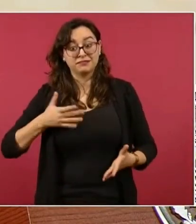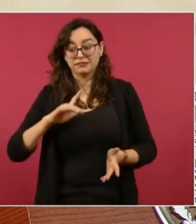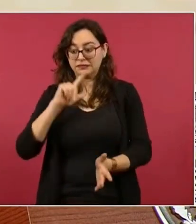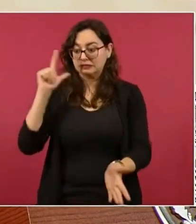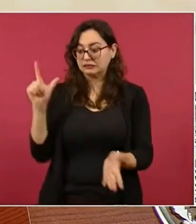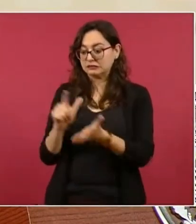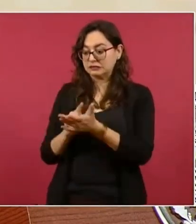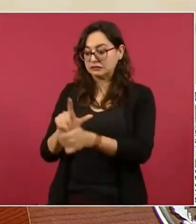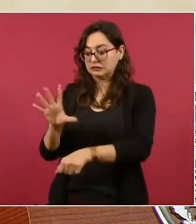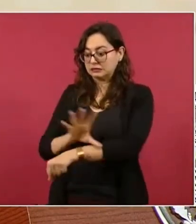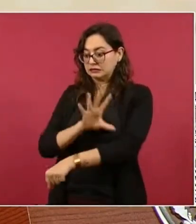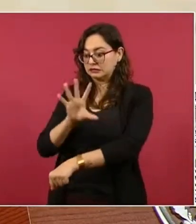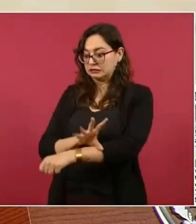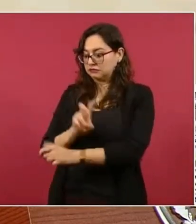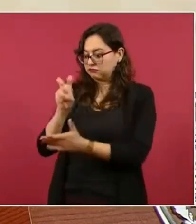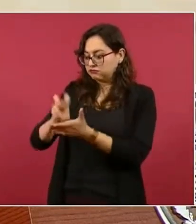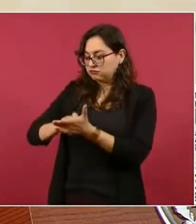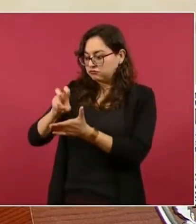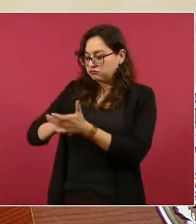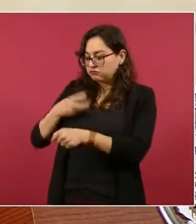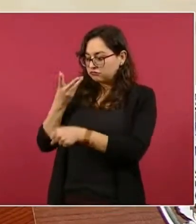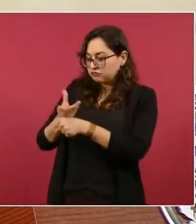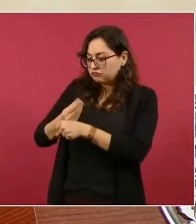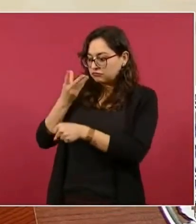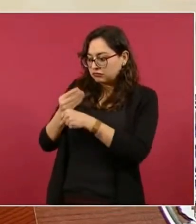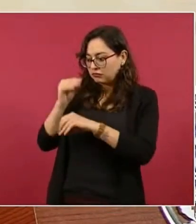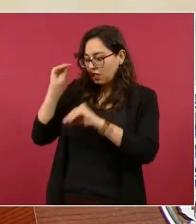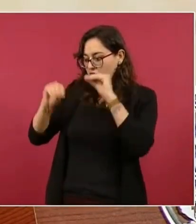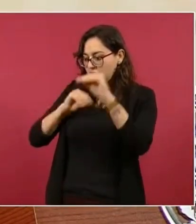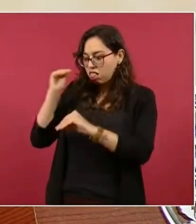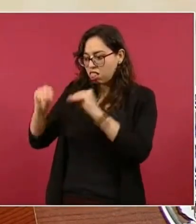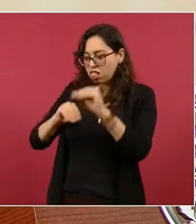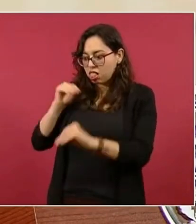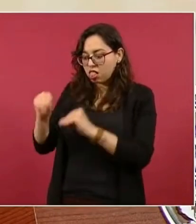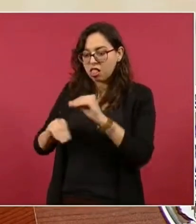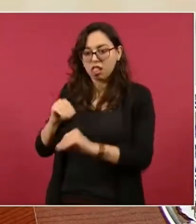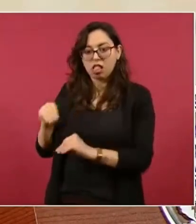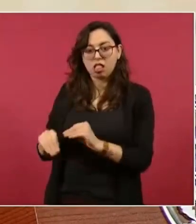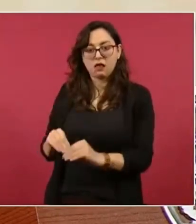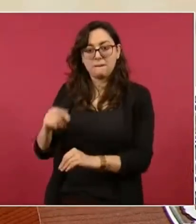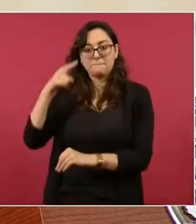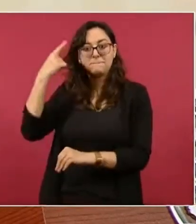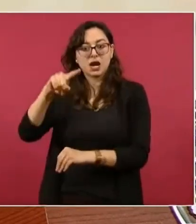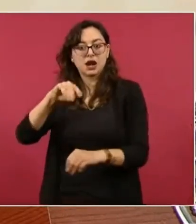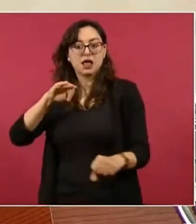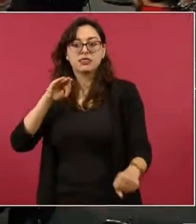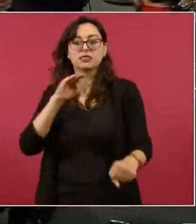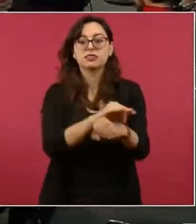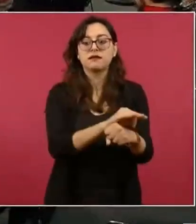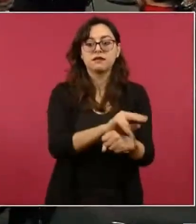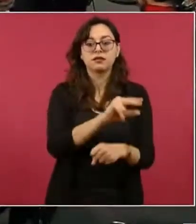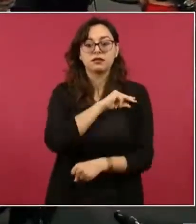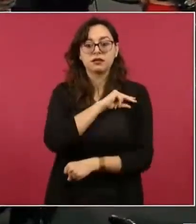y no ofrecido disculpas sobre todo los promotores